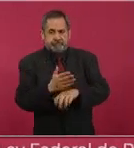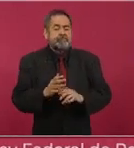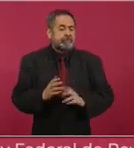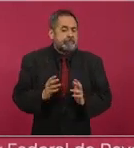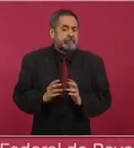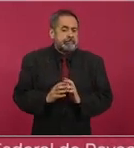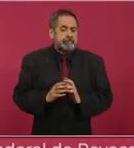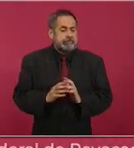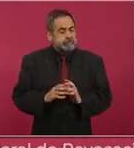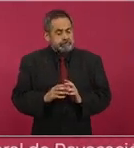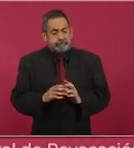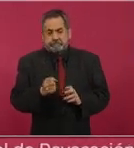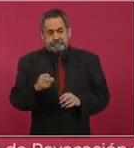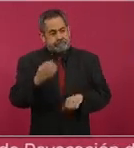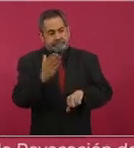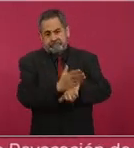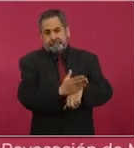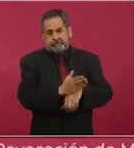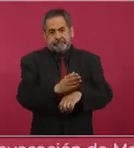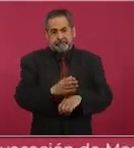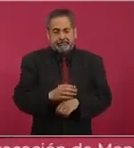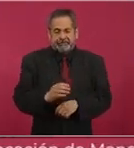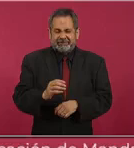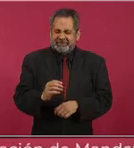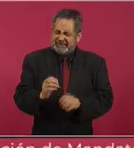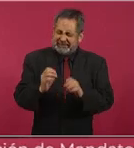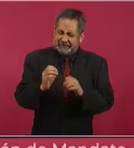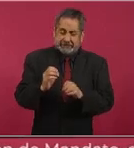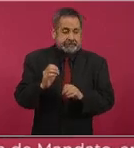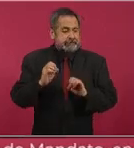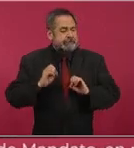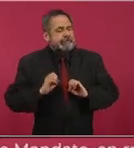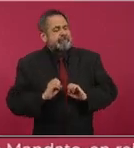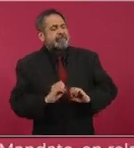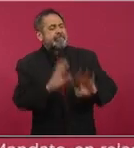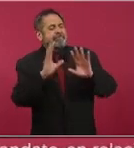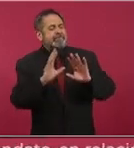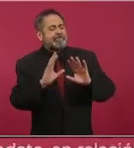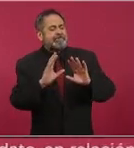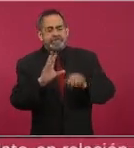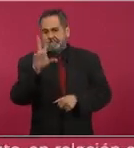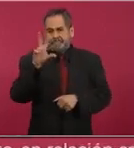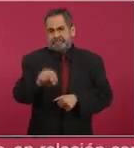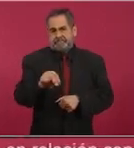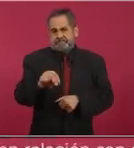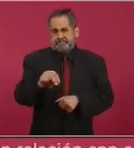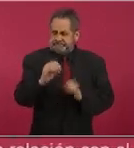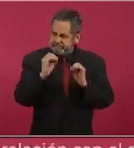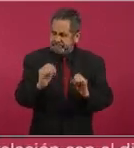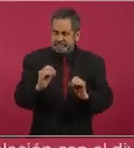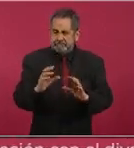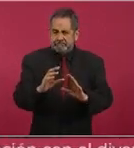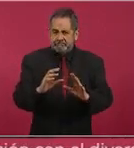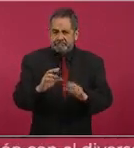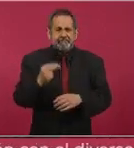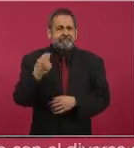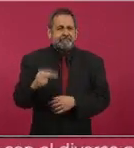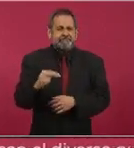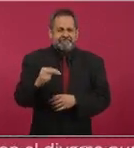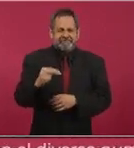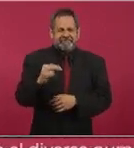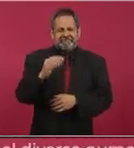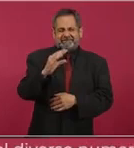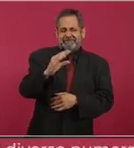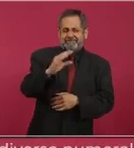impunidad. Es cero impunidad ante crímenes y